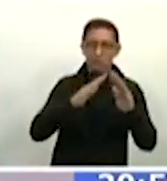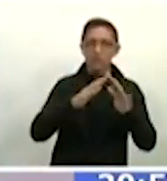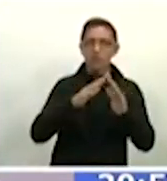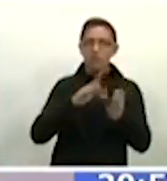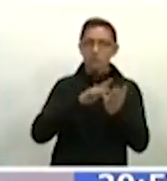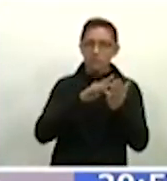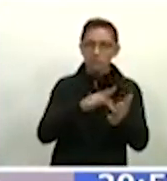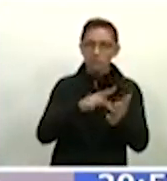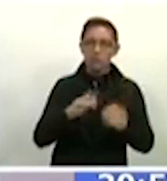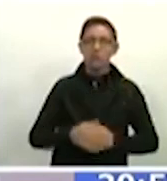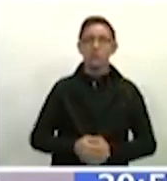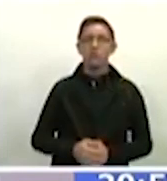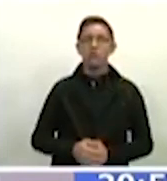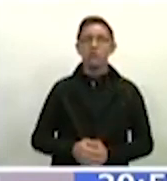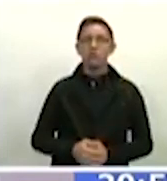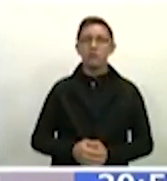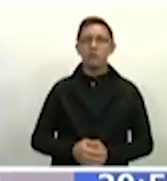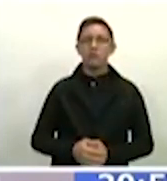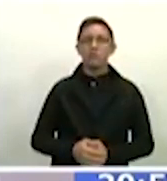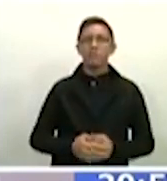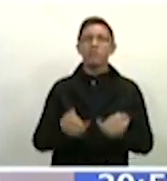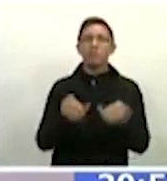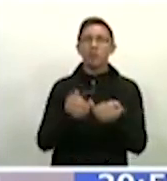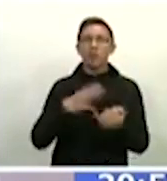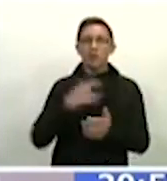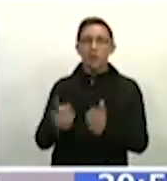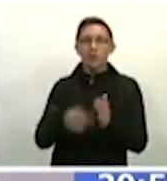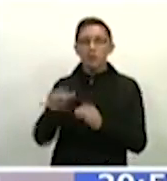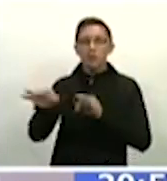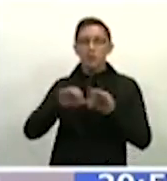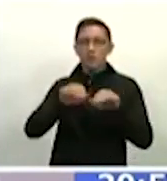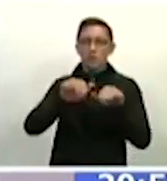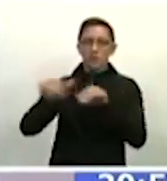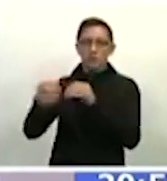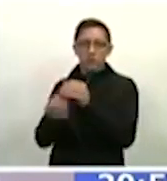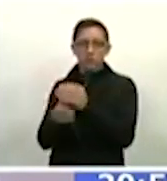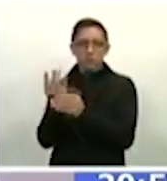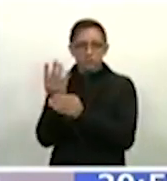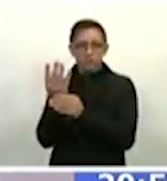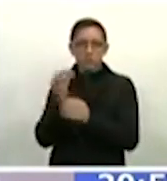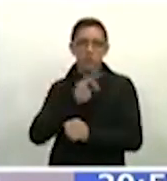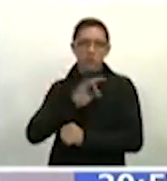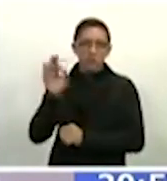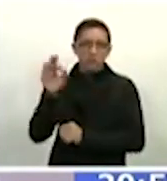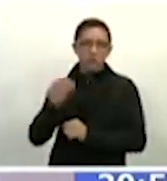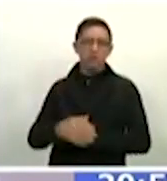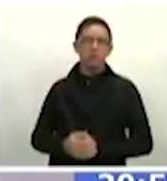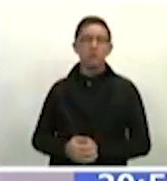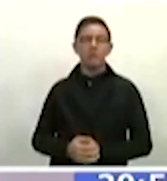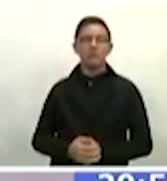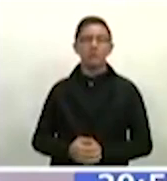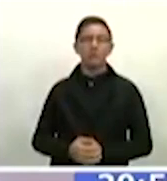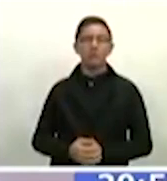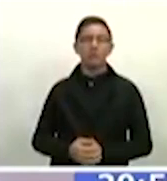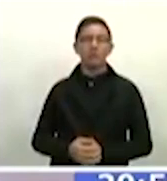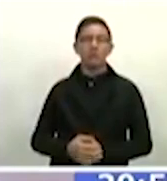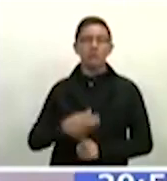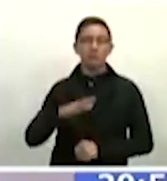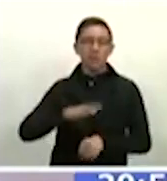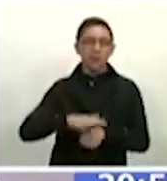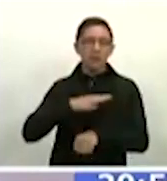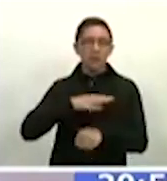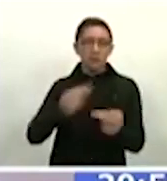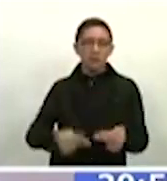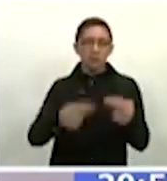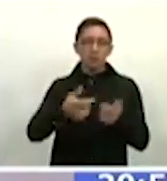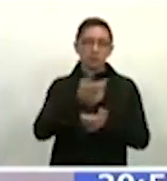dirigidos sobre todo a la recuperación del empleo, al estímulo, a la inversión, a que haya